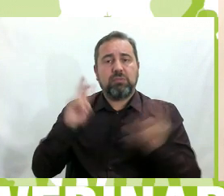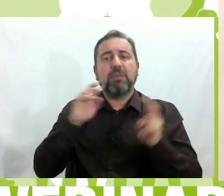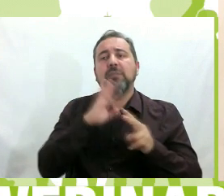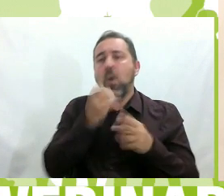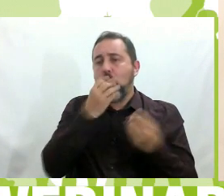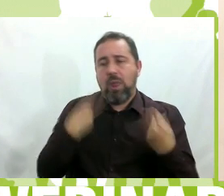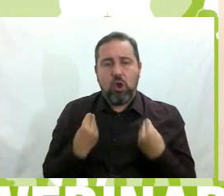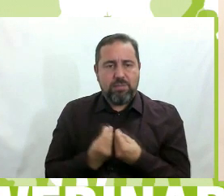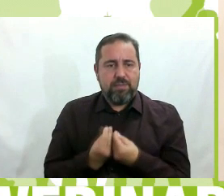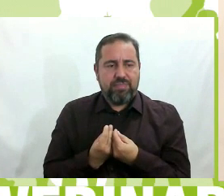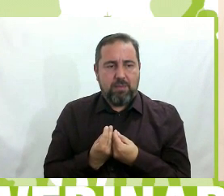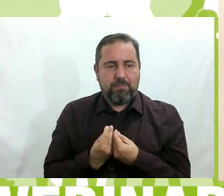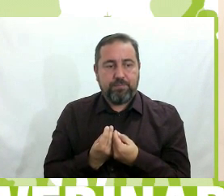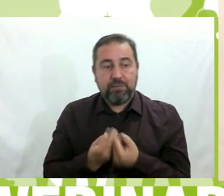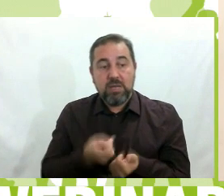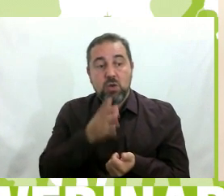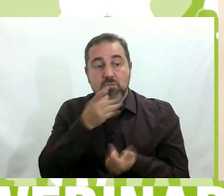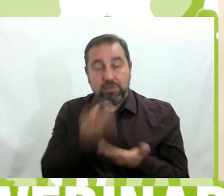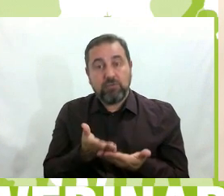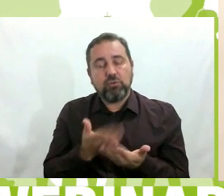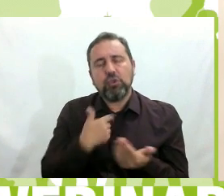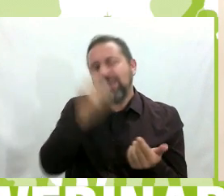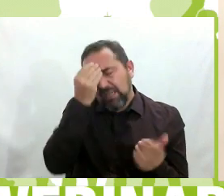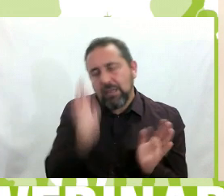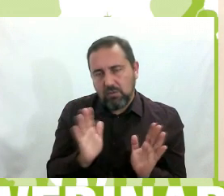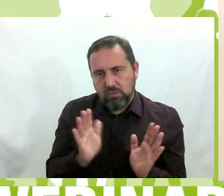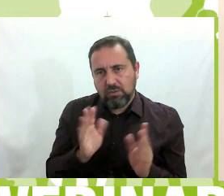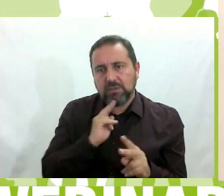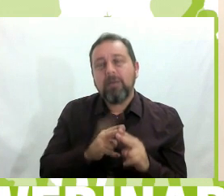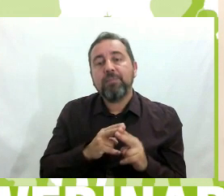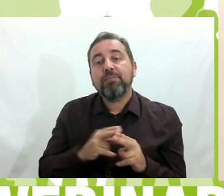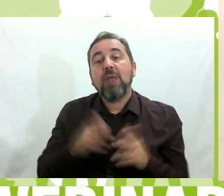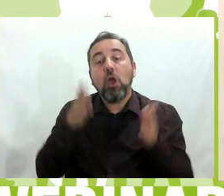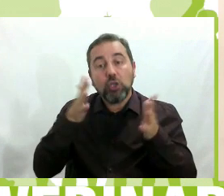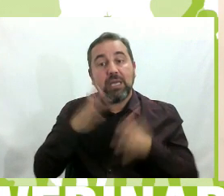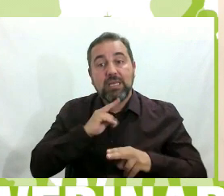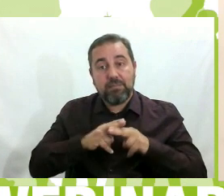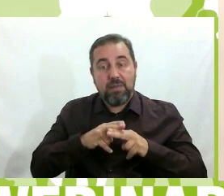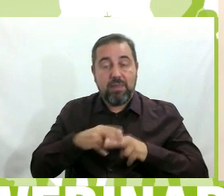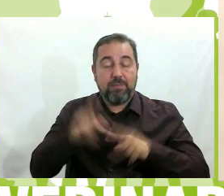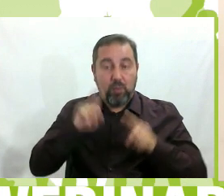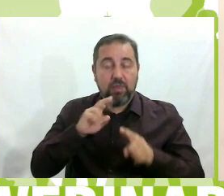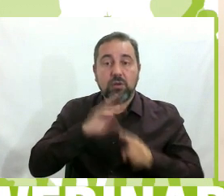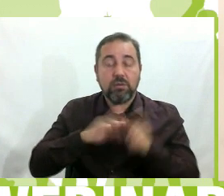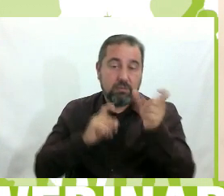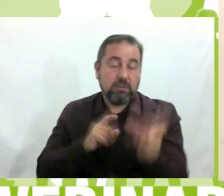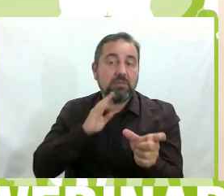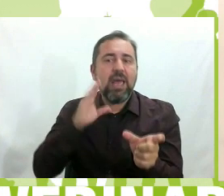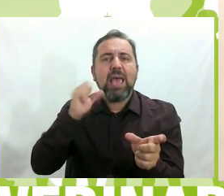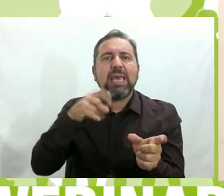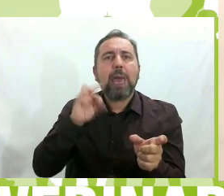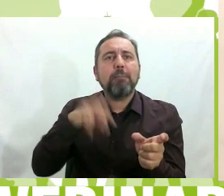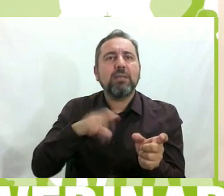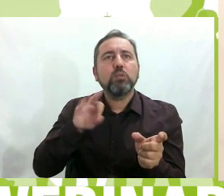convivencia. Y por esa razón yo creo que la Consejería de Educación y la consejera, doña Carmen Suárez,